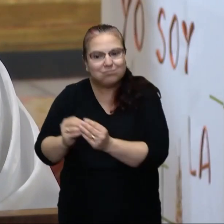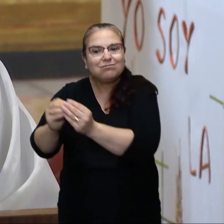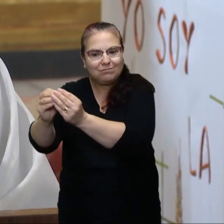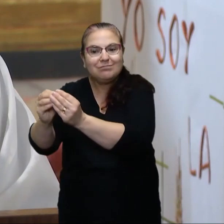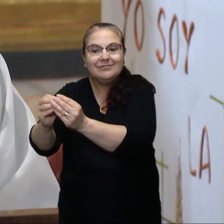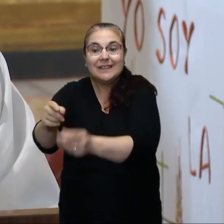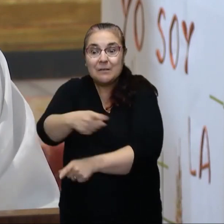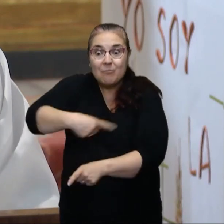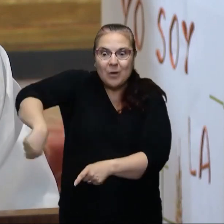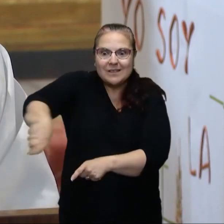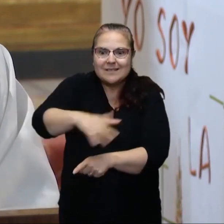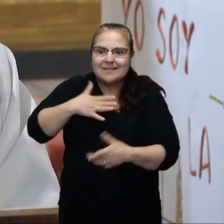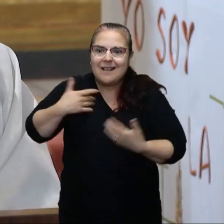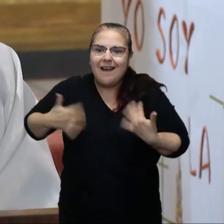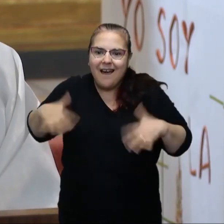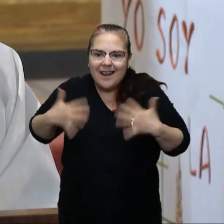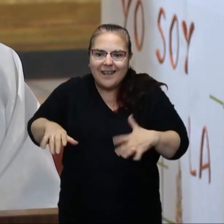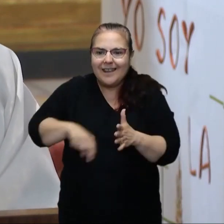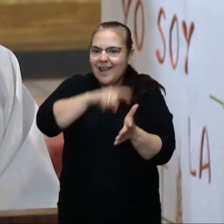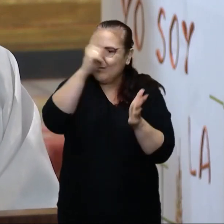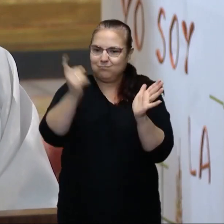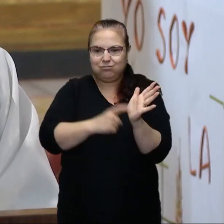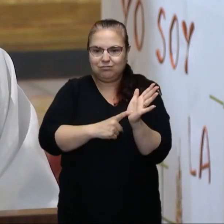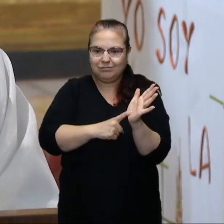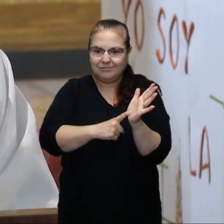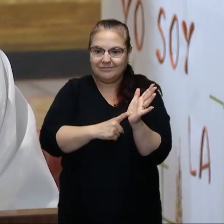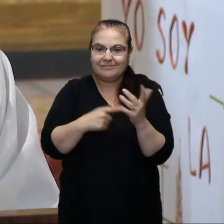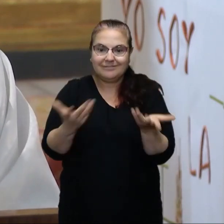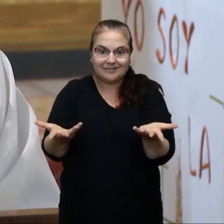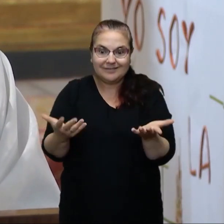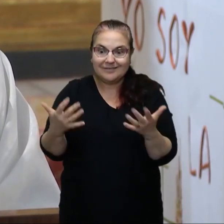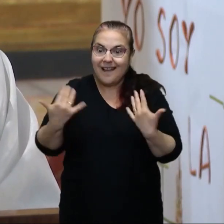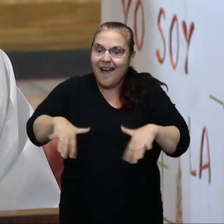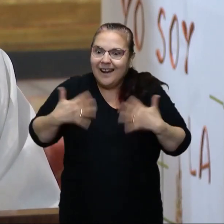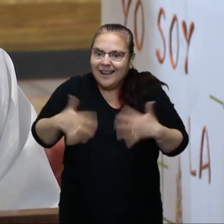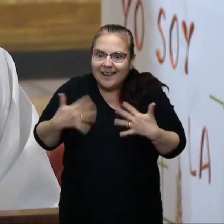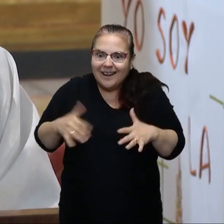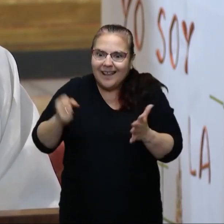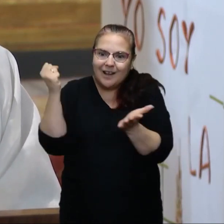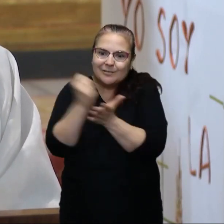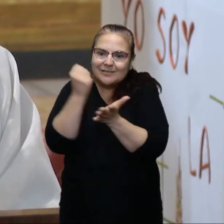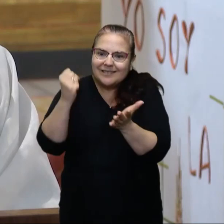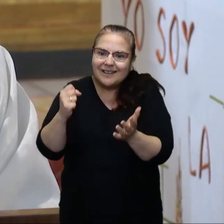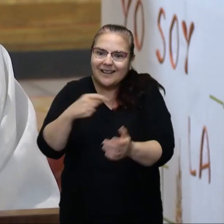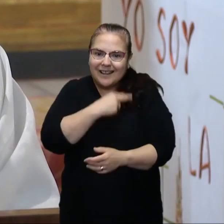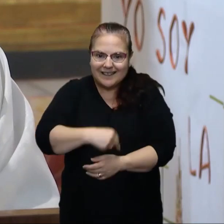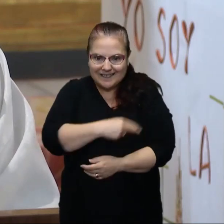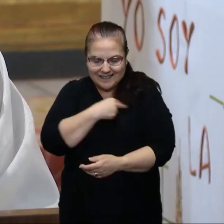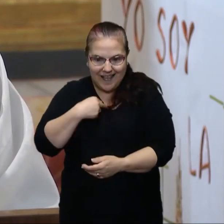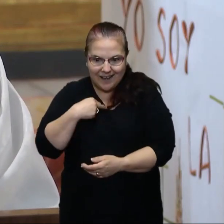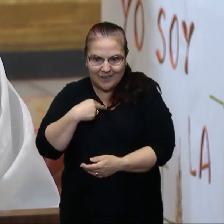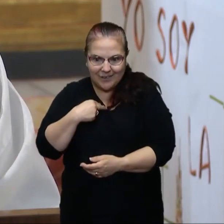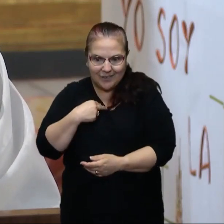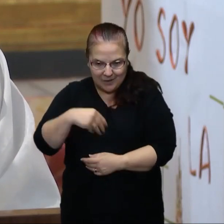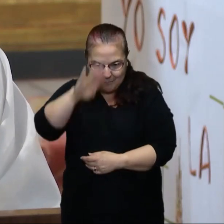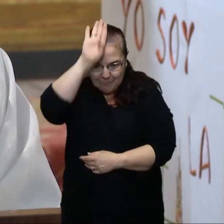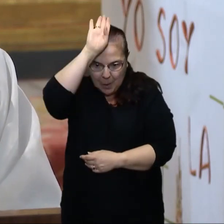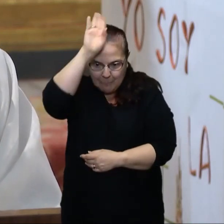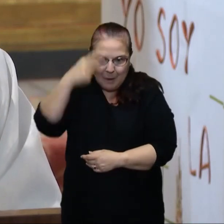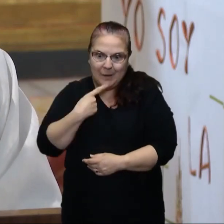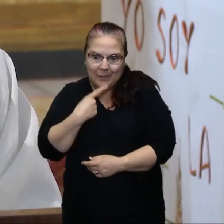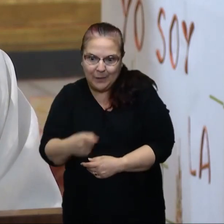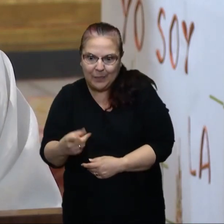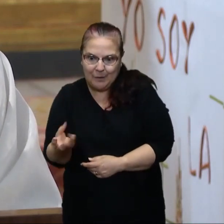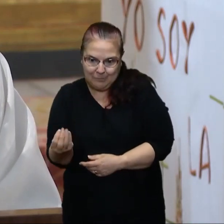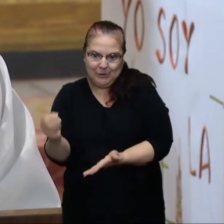llegue a plenitud, pues podemos concluir que la alegría es el signo del cristiano. El Santo Padre nos lo ha dicho muchas veces, ¿eh? Mira,